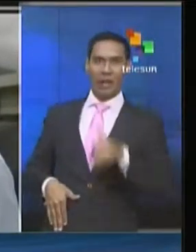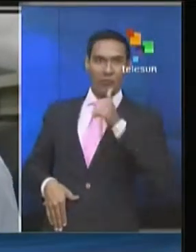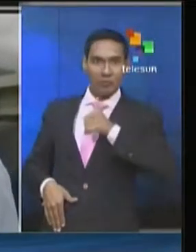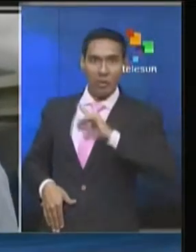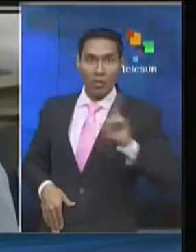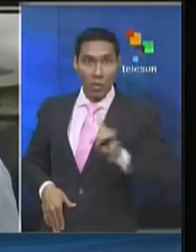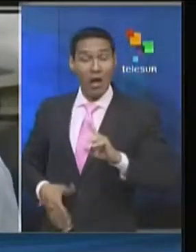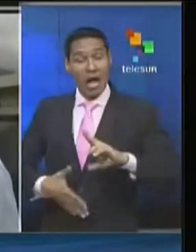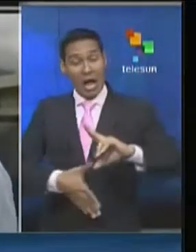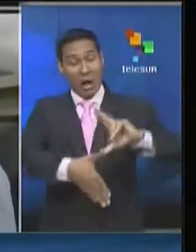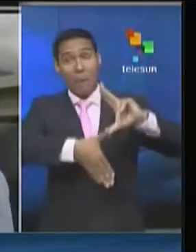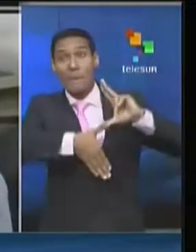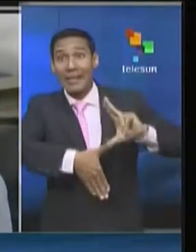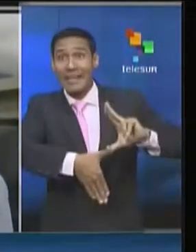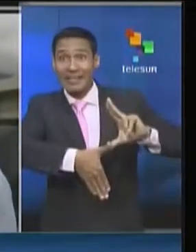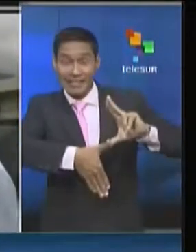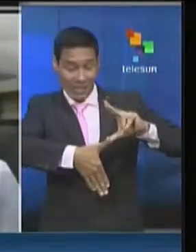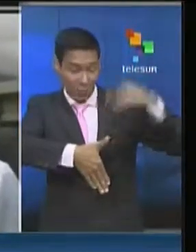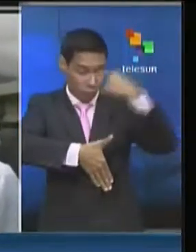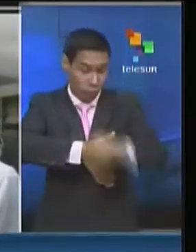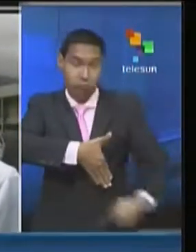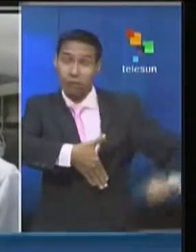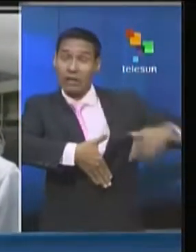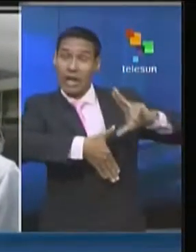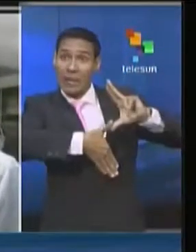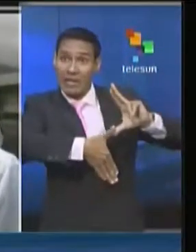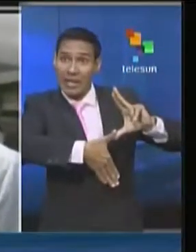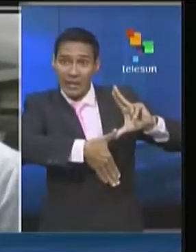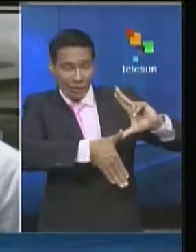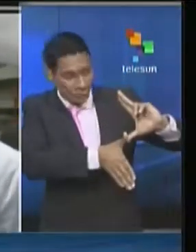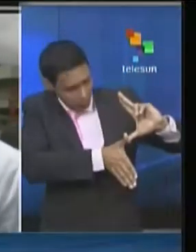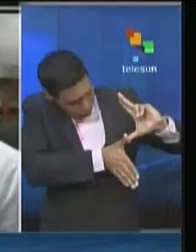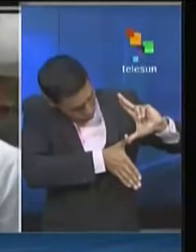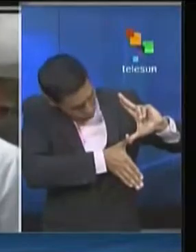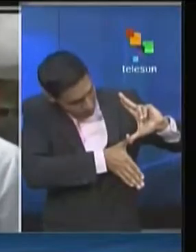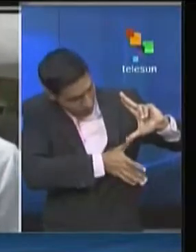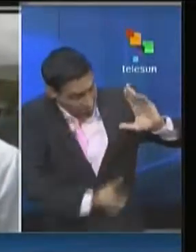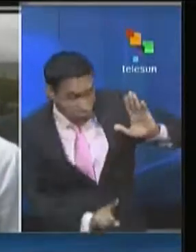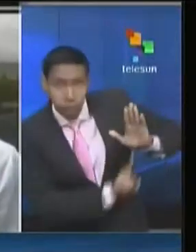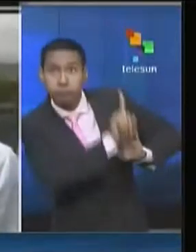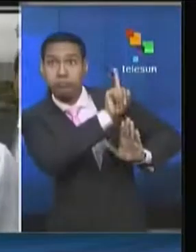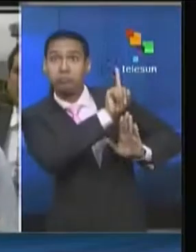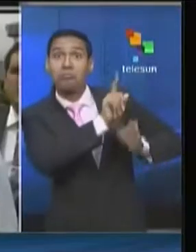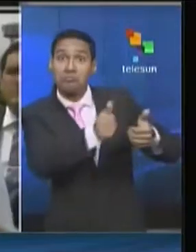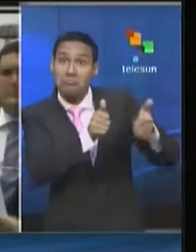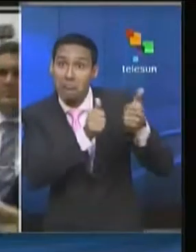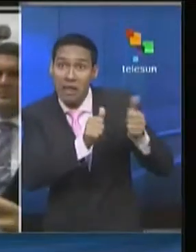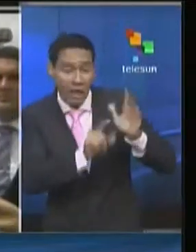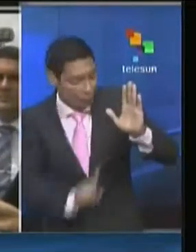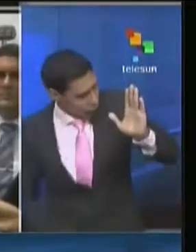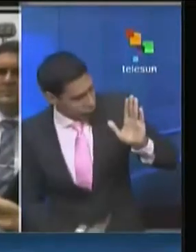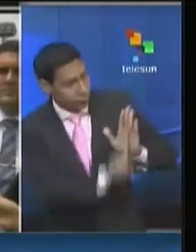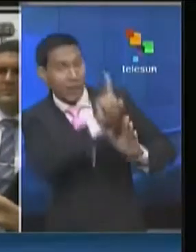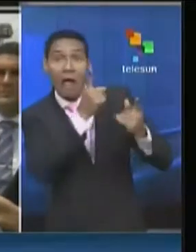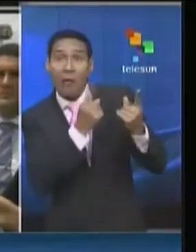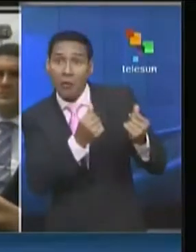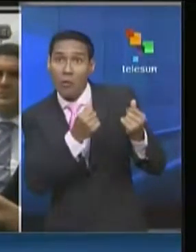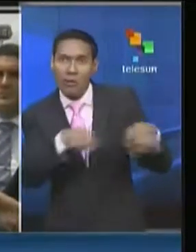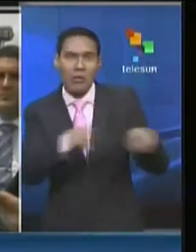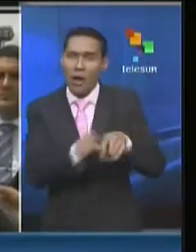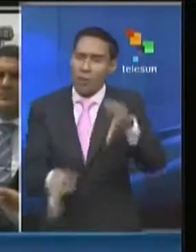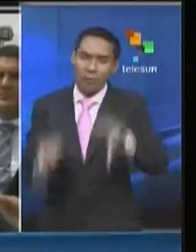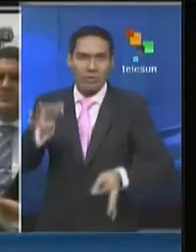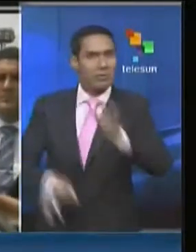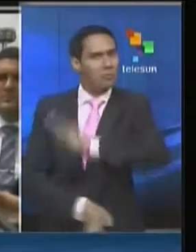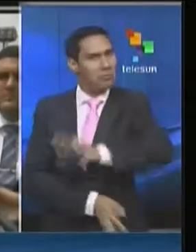América Latina es una América Latina que progresa, que progresa muy bien, que progresa en lo económico, pero también en la justicia